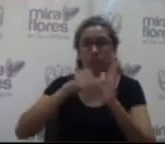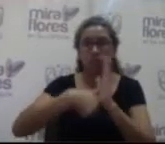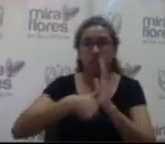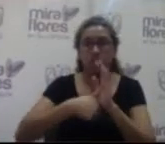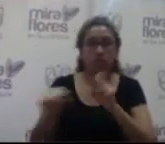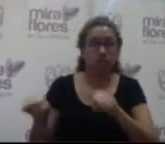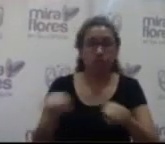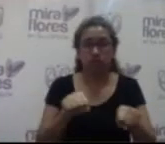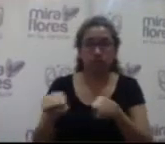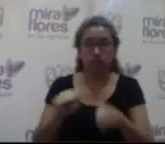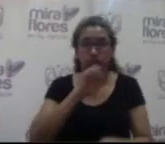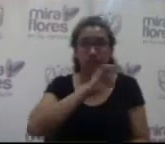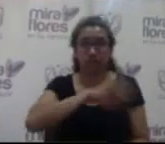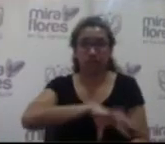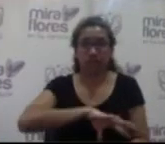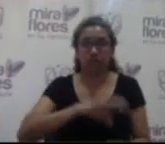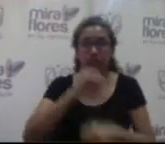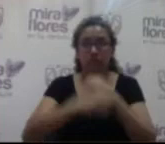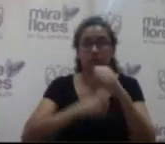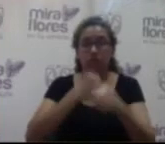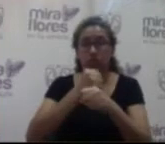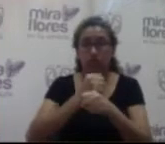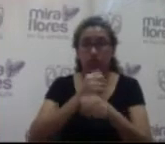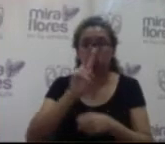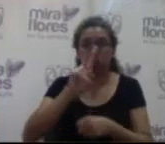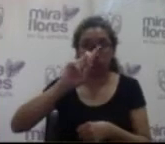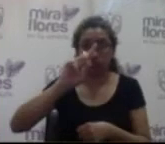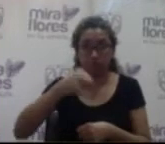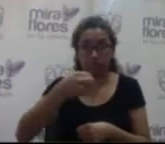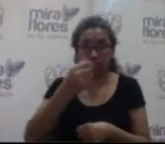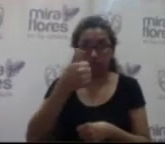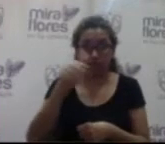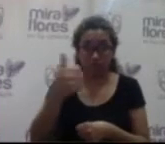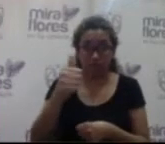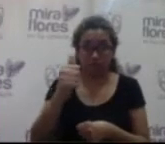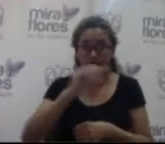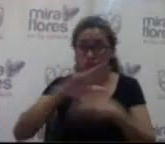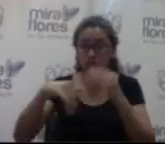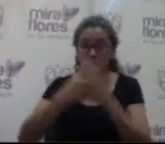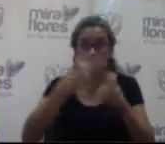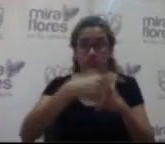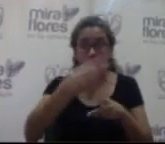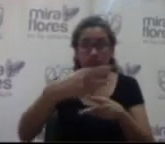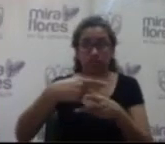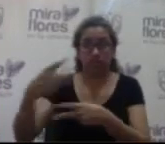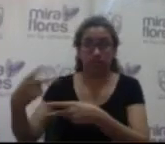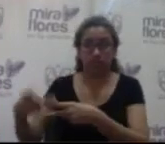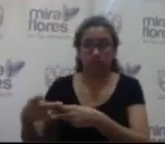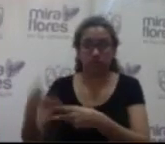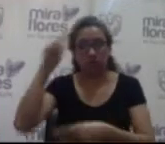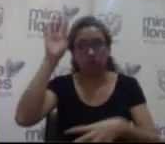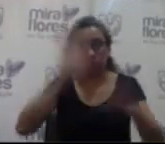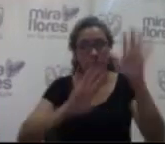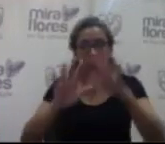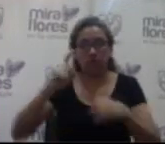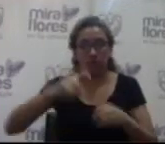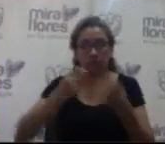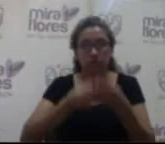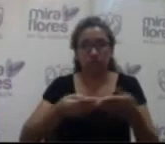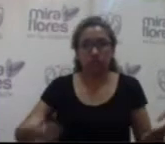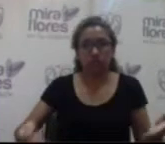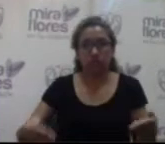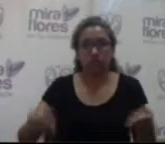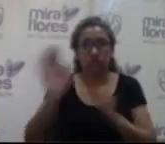en Chile del 2010 fue la preocupación de un grupo de vecinos en todo lo que respecta al equipamiento de defensa civil y en dos